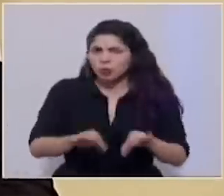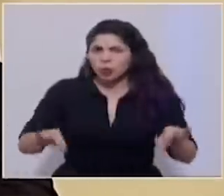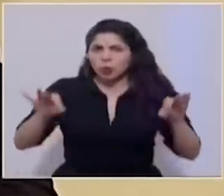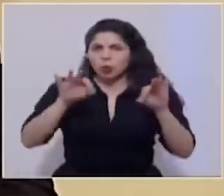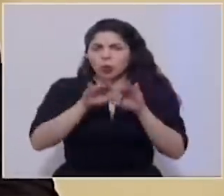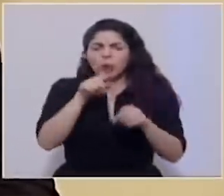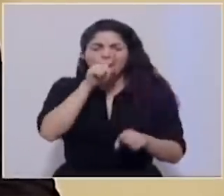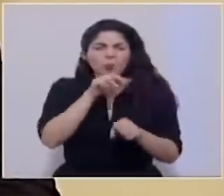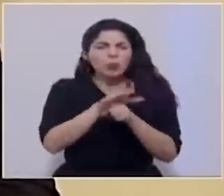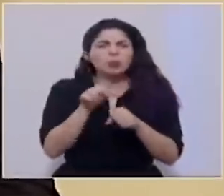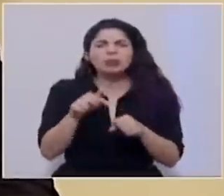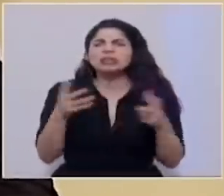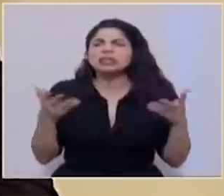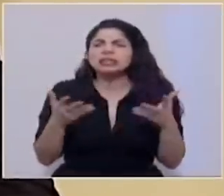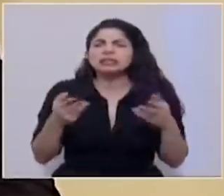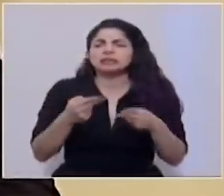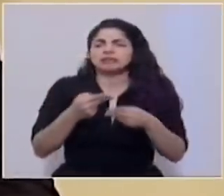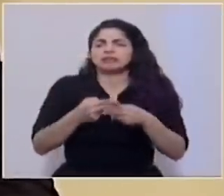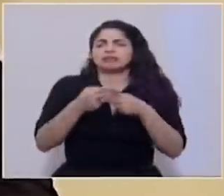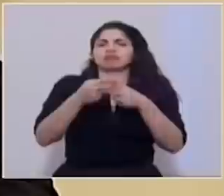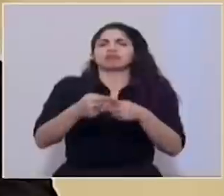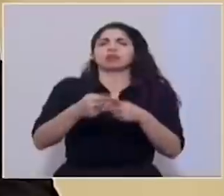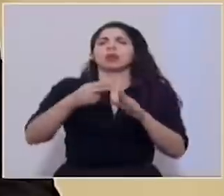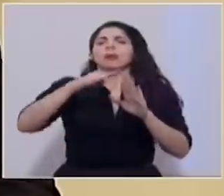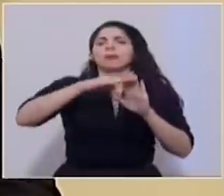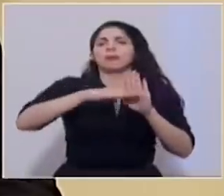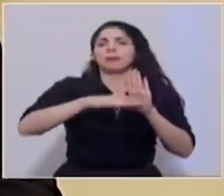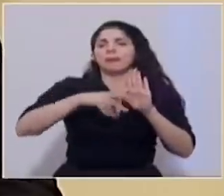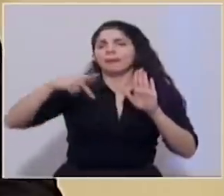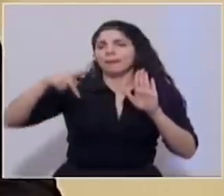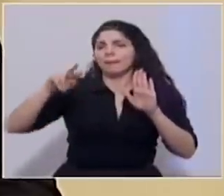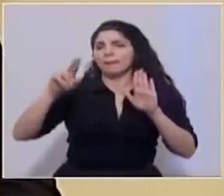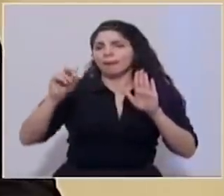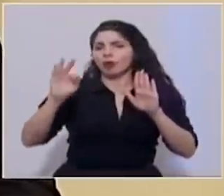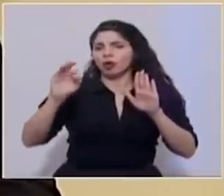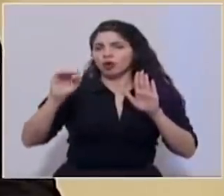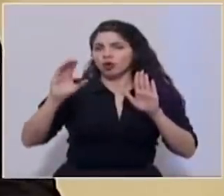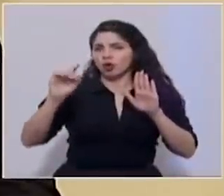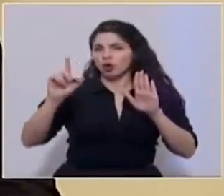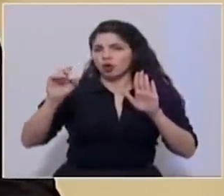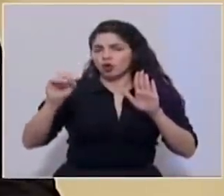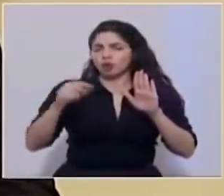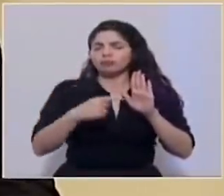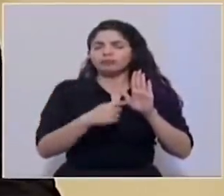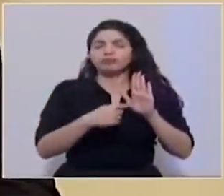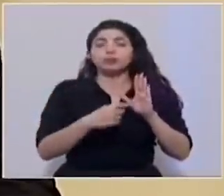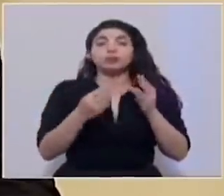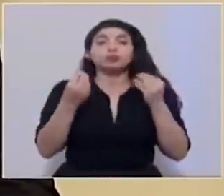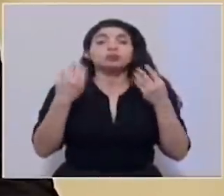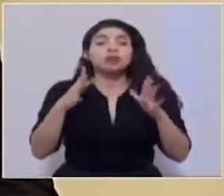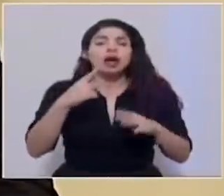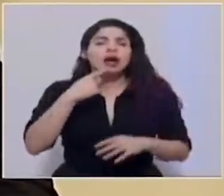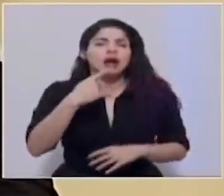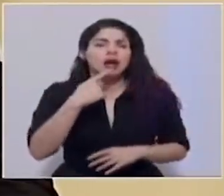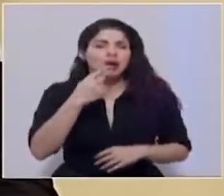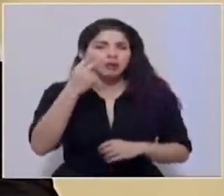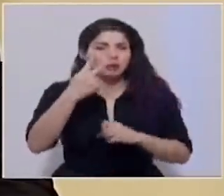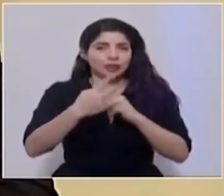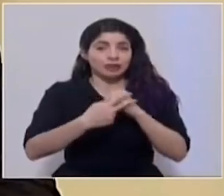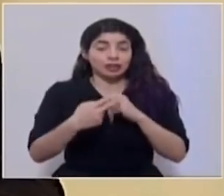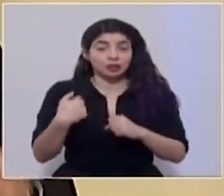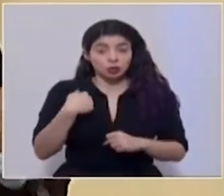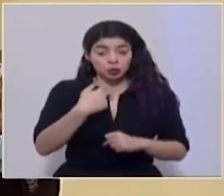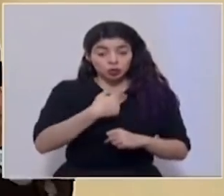importantísimo lo hemos llamado protocolos. Hemos dicho mucho que gran parte de lo que hagamos